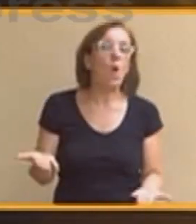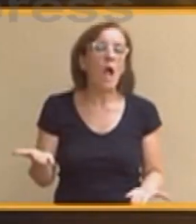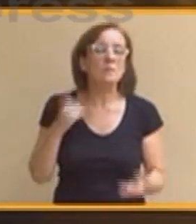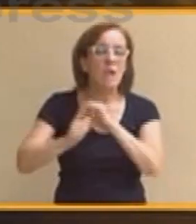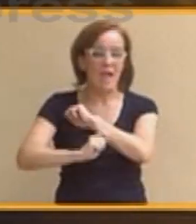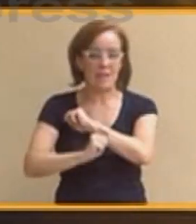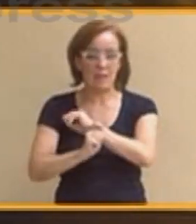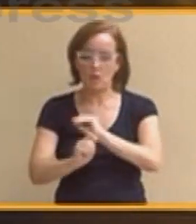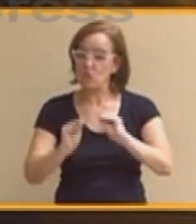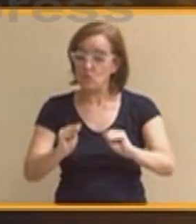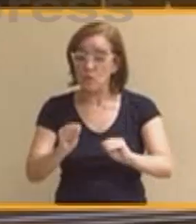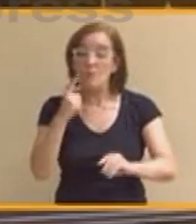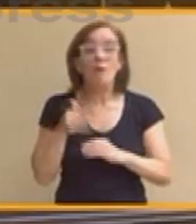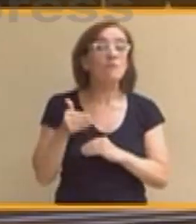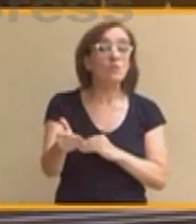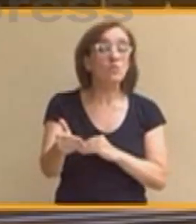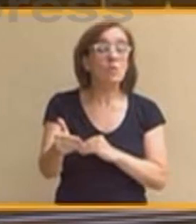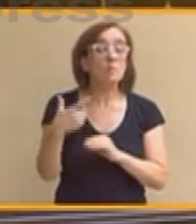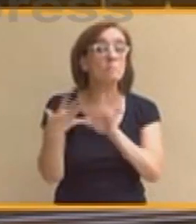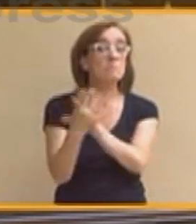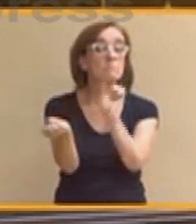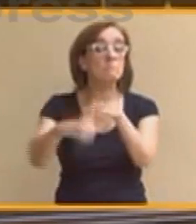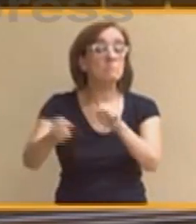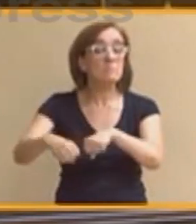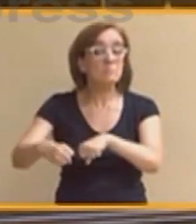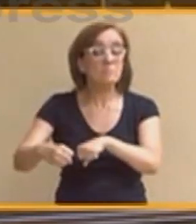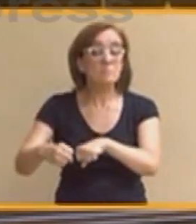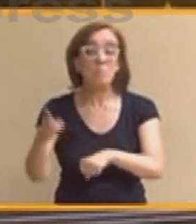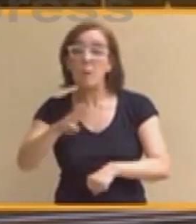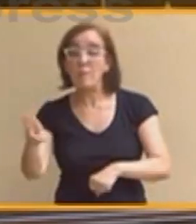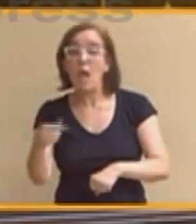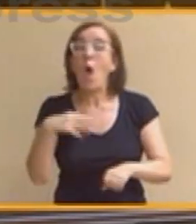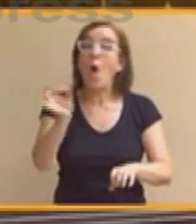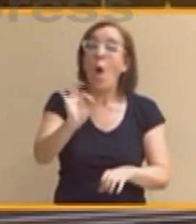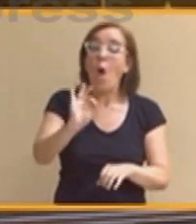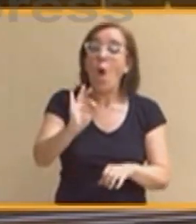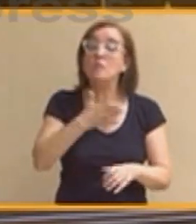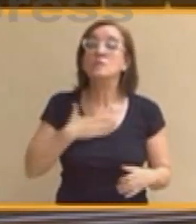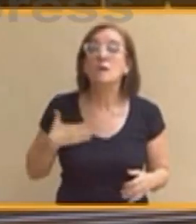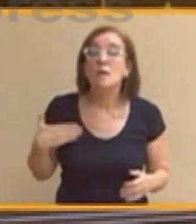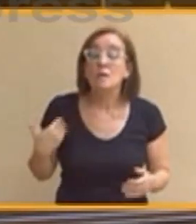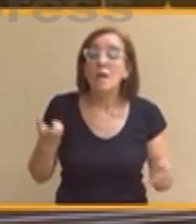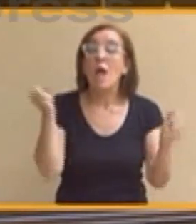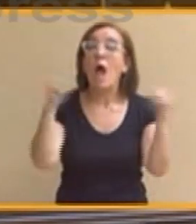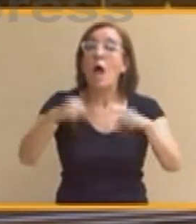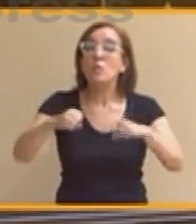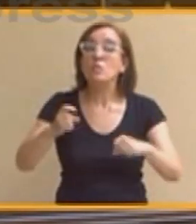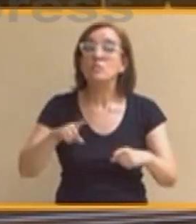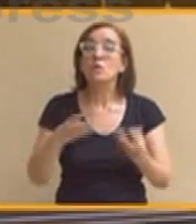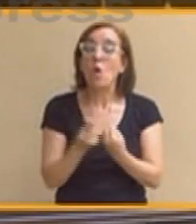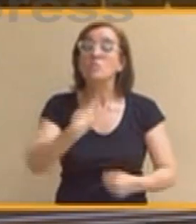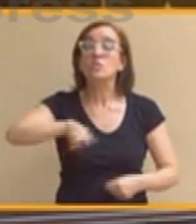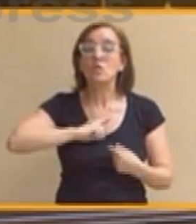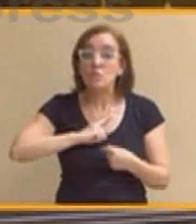si su futuro pasa por llegar a acuerdos con el Partido Popular o su futuro pasa por llegar a acuerdos con nosotros. Creo que el